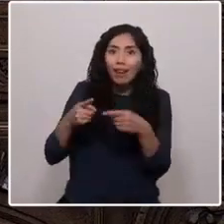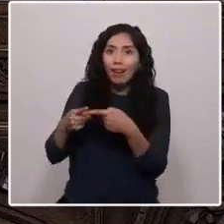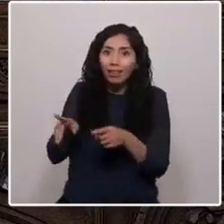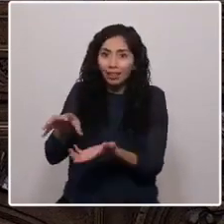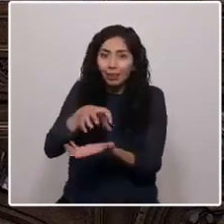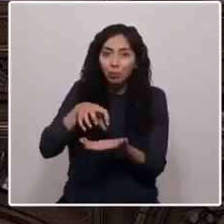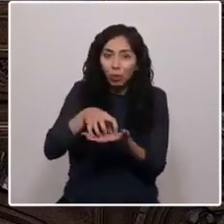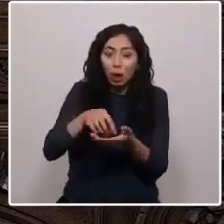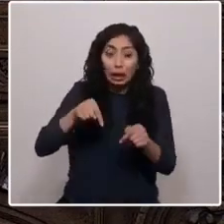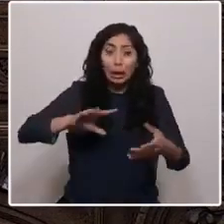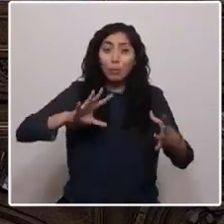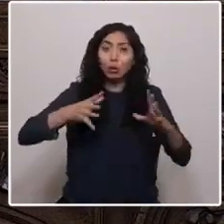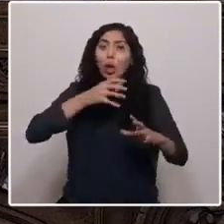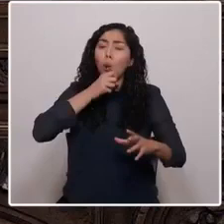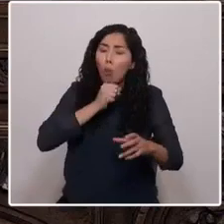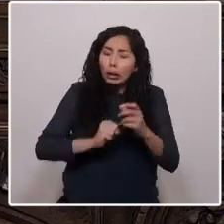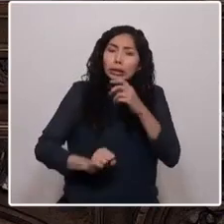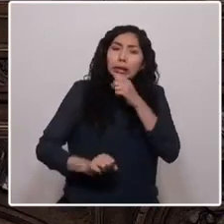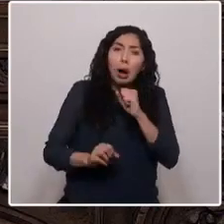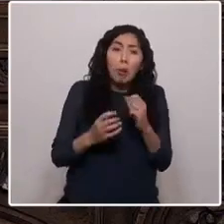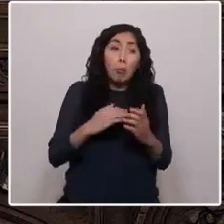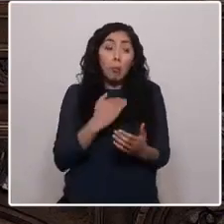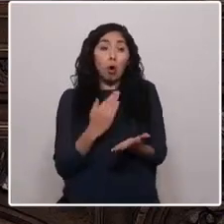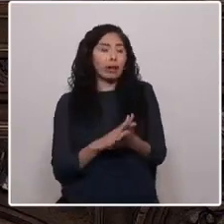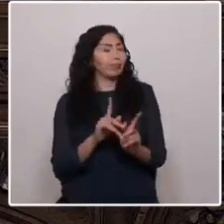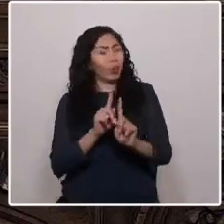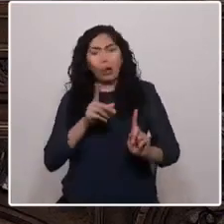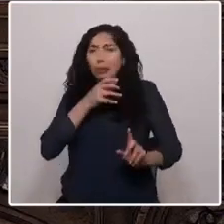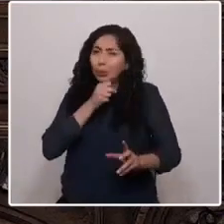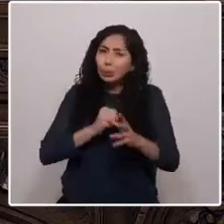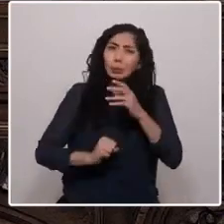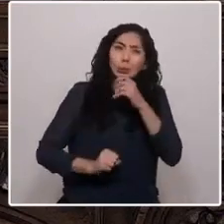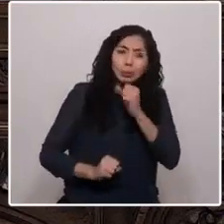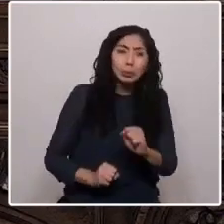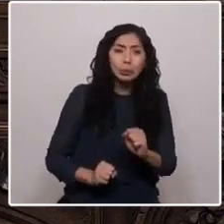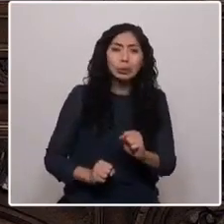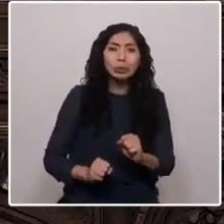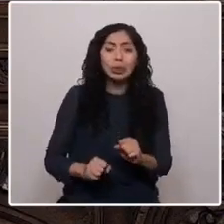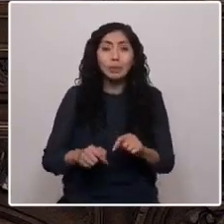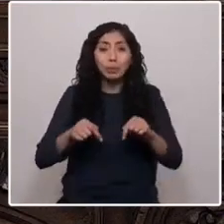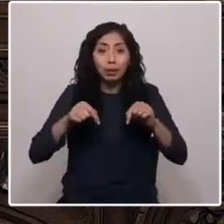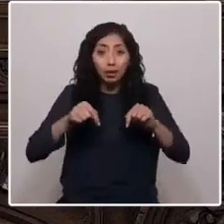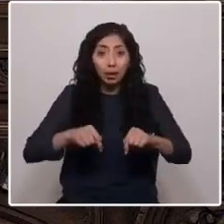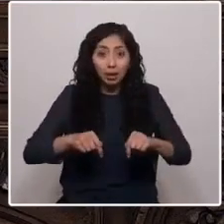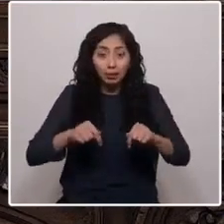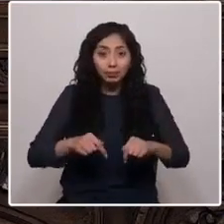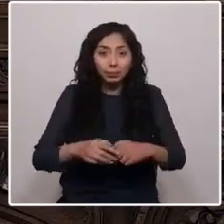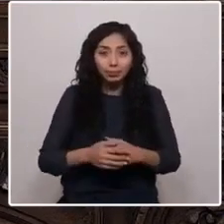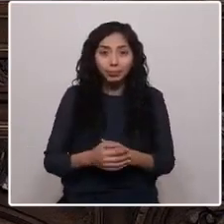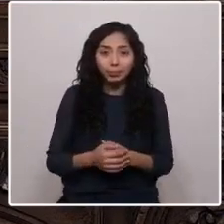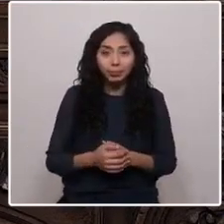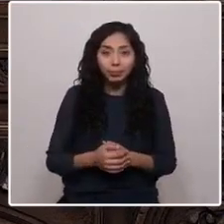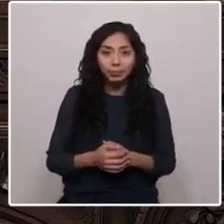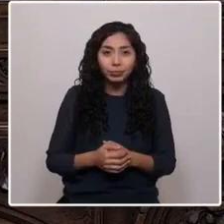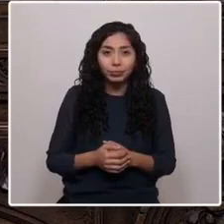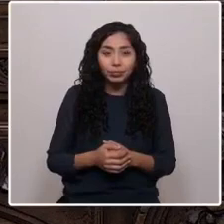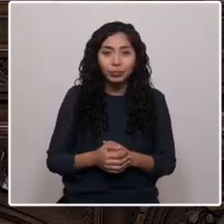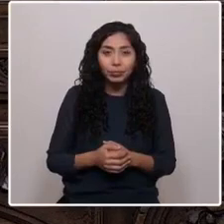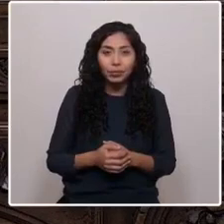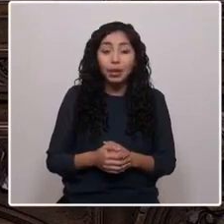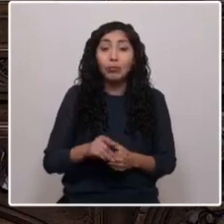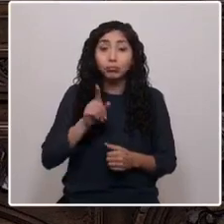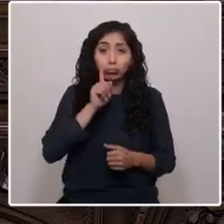a morir y da sus zarpazos, en un oasis náufrago que no existe. Tenemos la